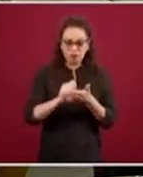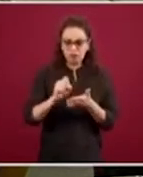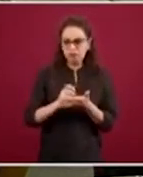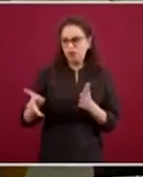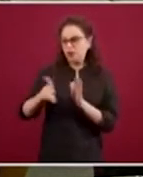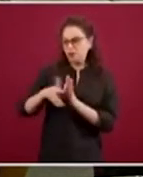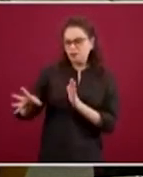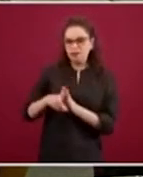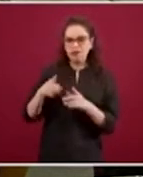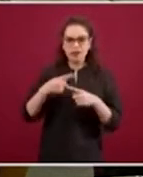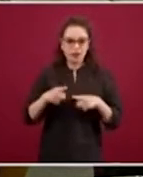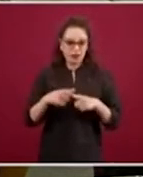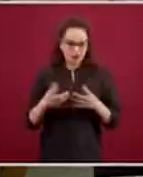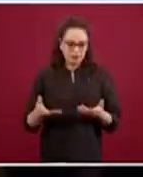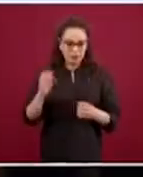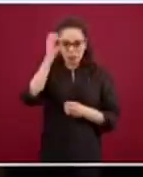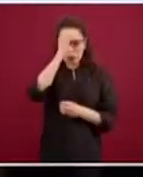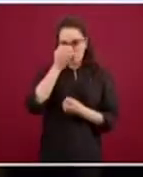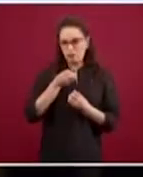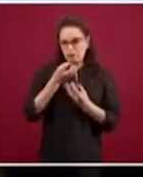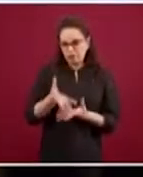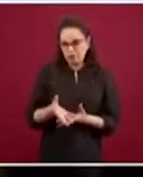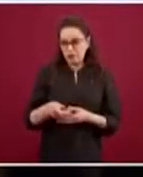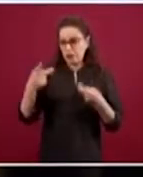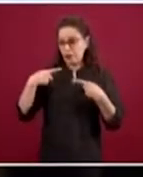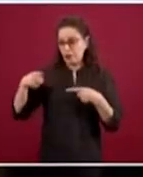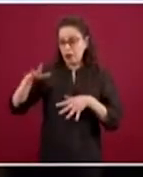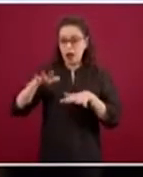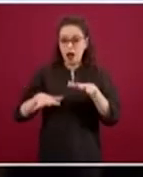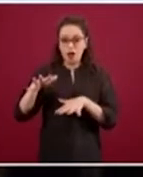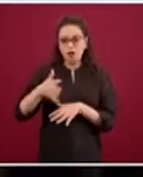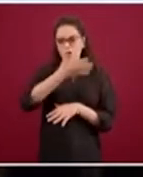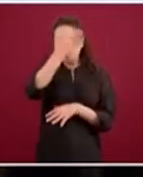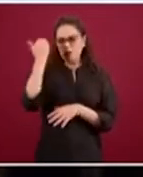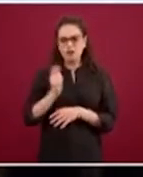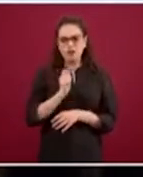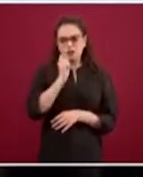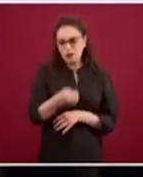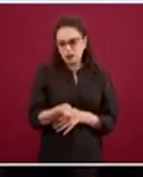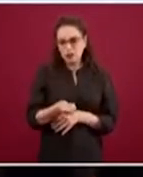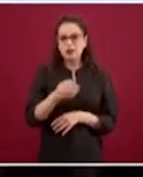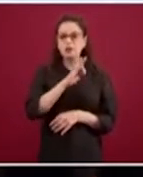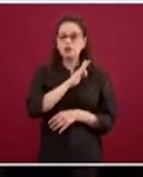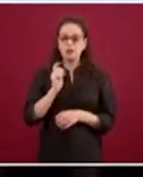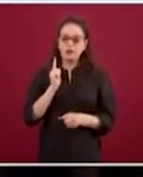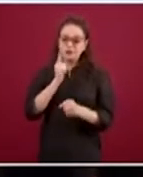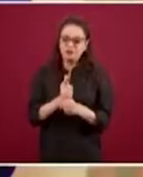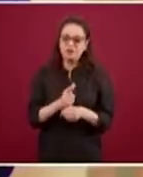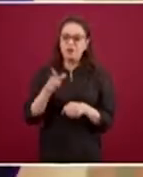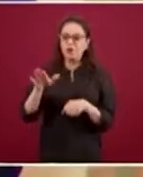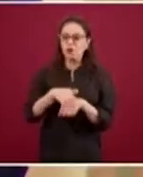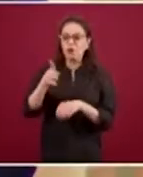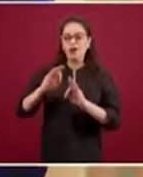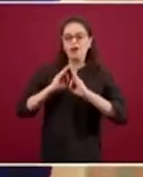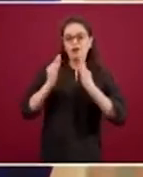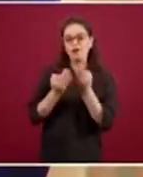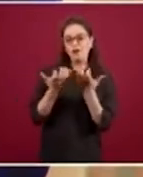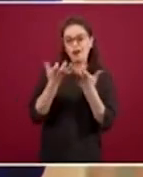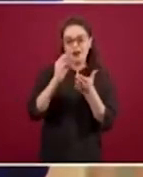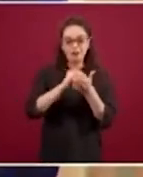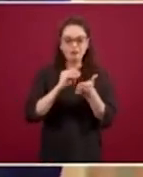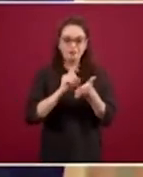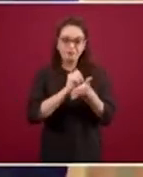No siempre son personas que conocen del tema y eso se puede apreciar por la manera en que escriben, pero siempre hay ideas